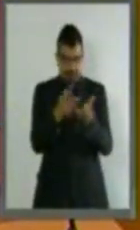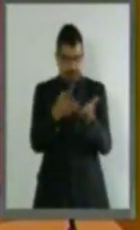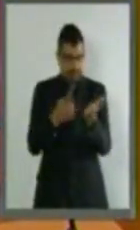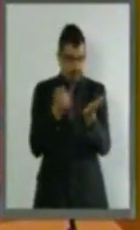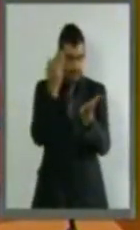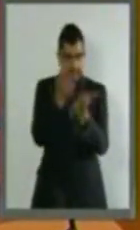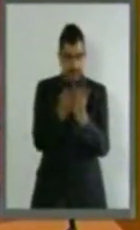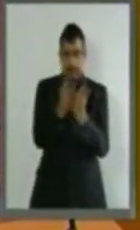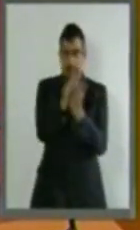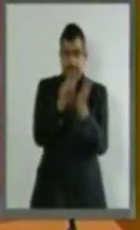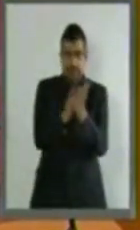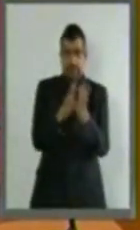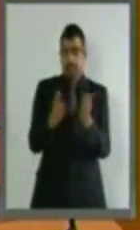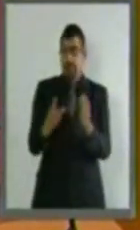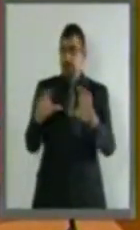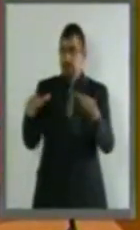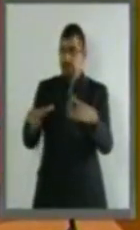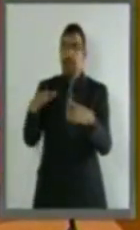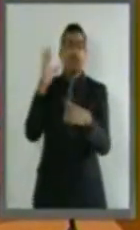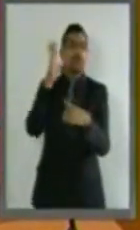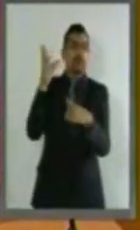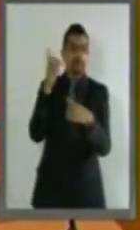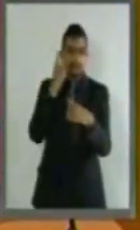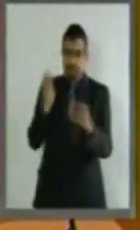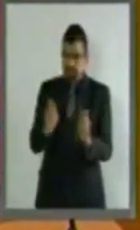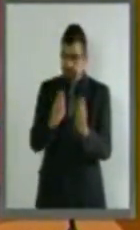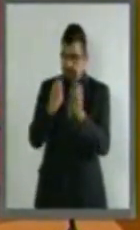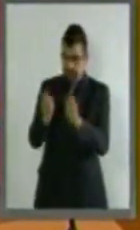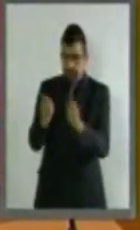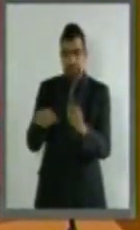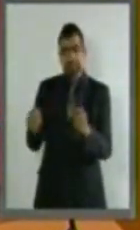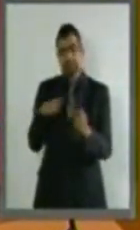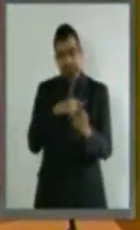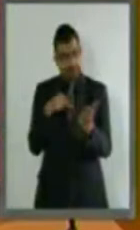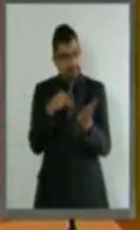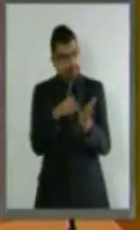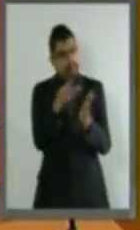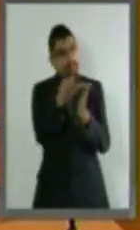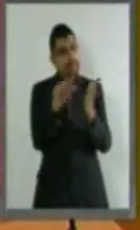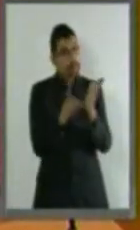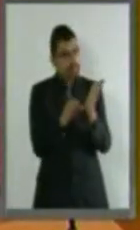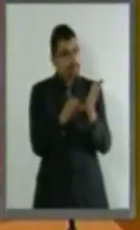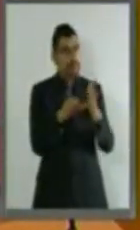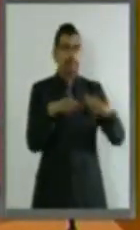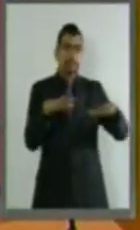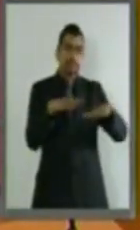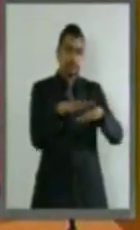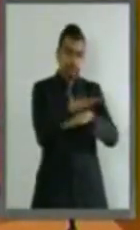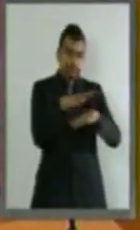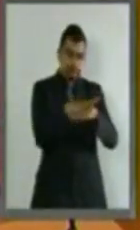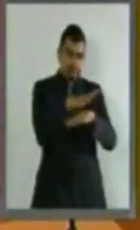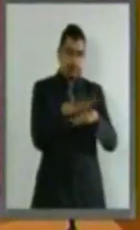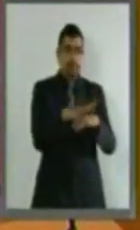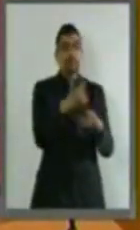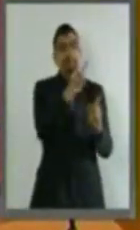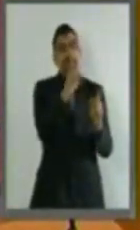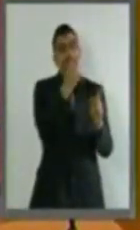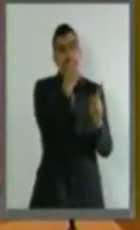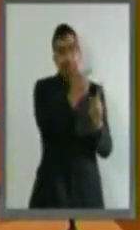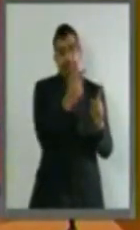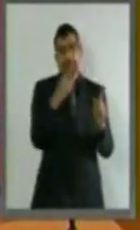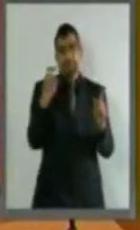ante la Cámara de Diputados con el objeto de modificar los artículos 107 y